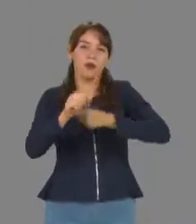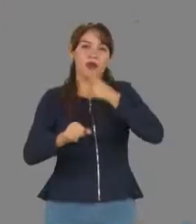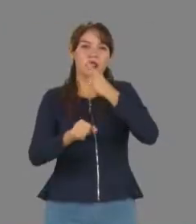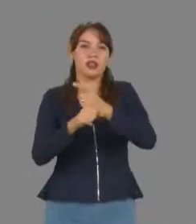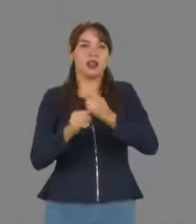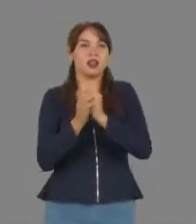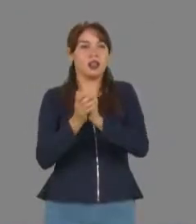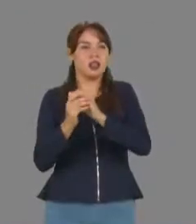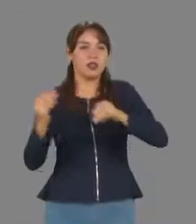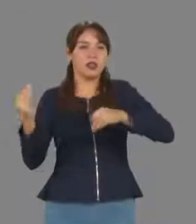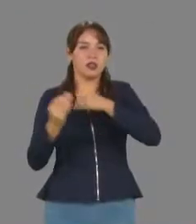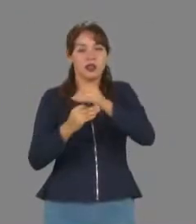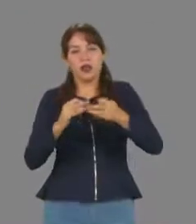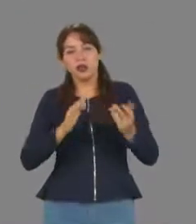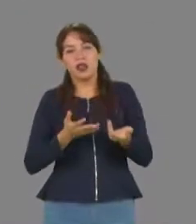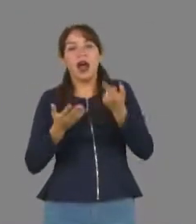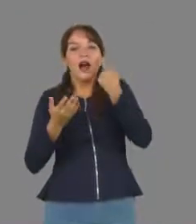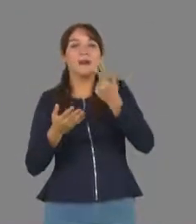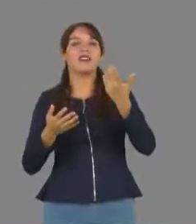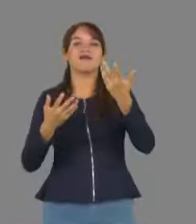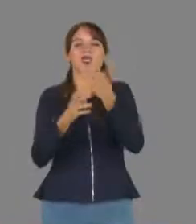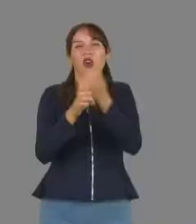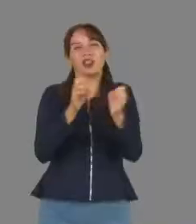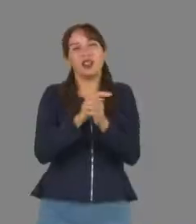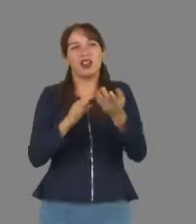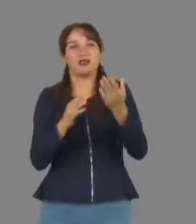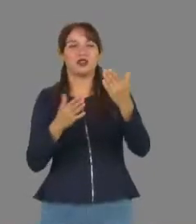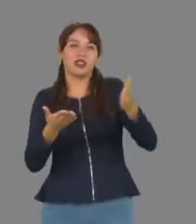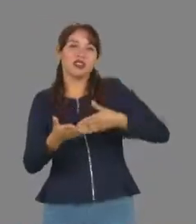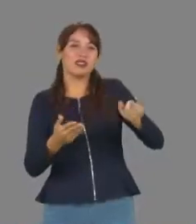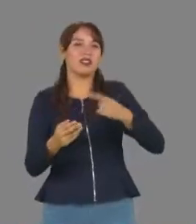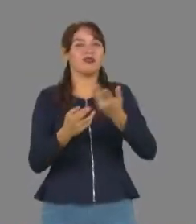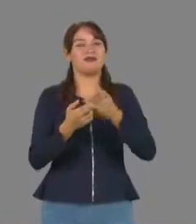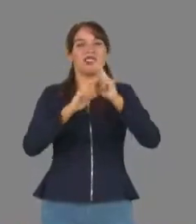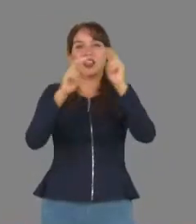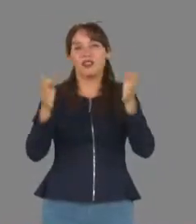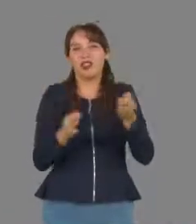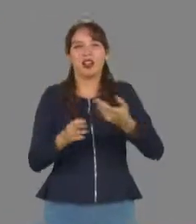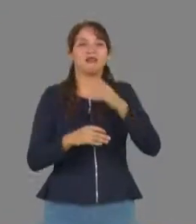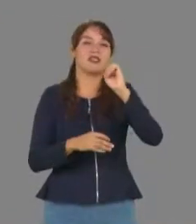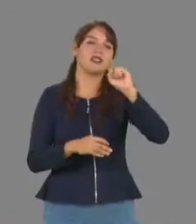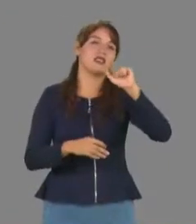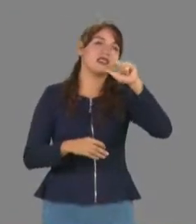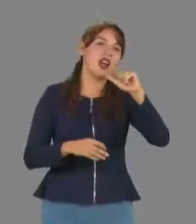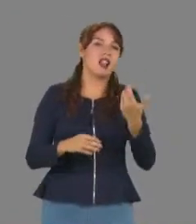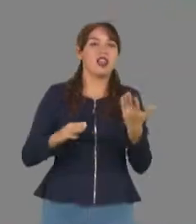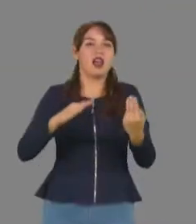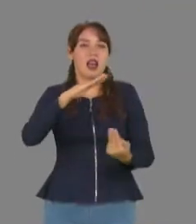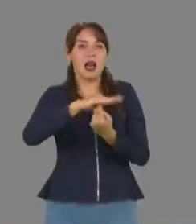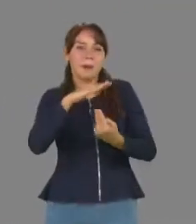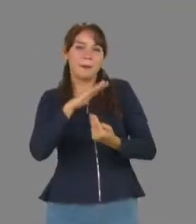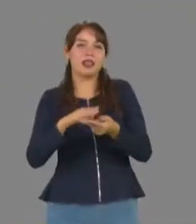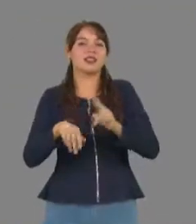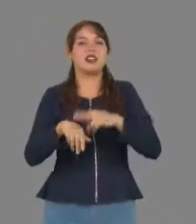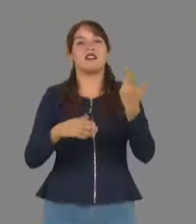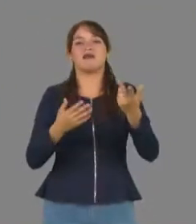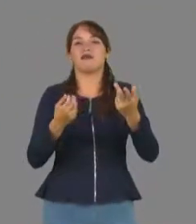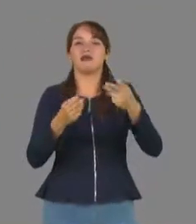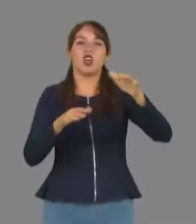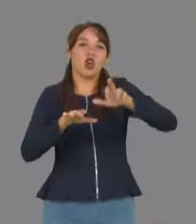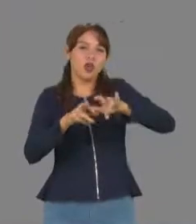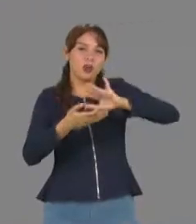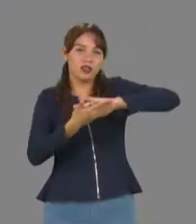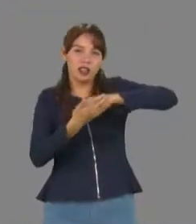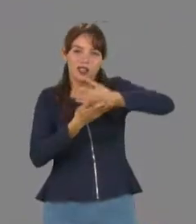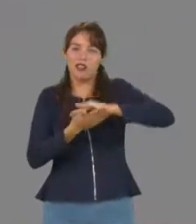participar en la rifa de regalos como electrodomésticos, refrigeradores, salas, comedores, microondas, computadoras